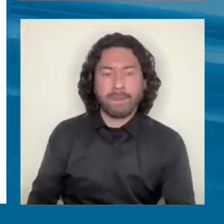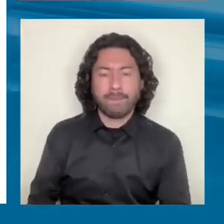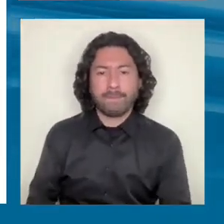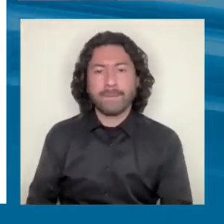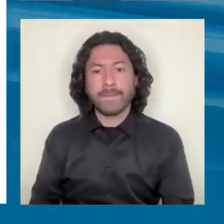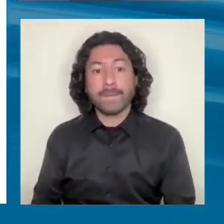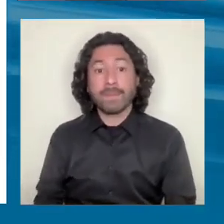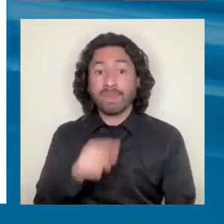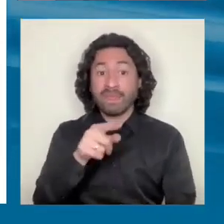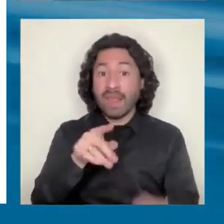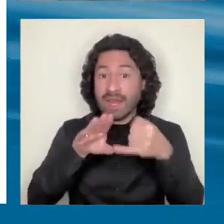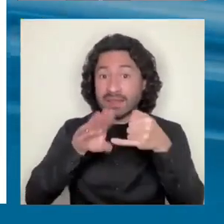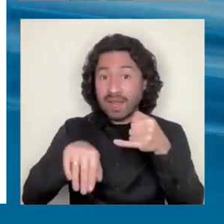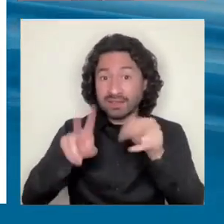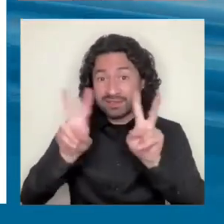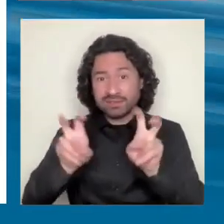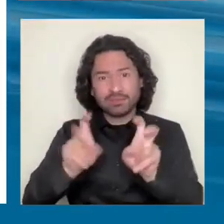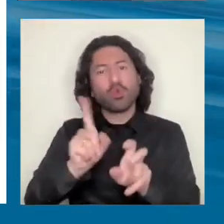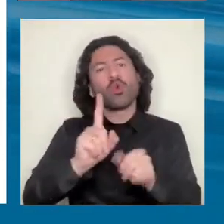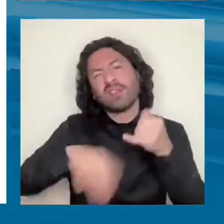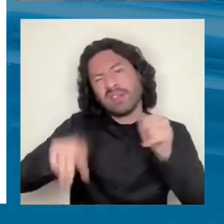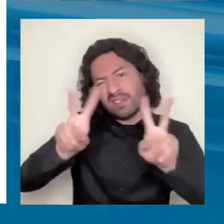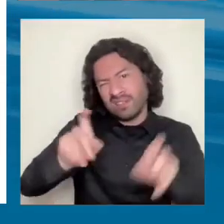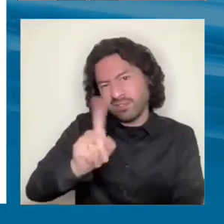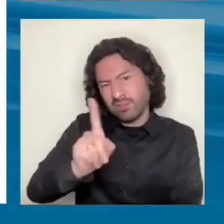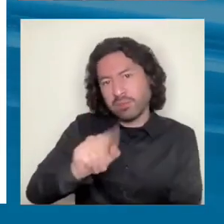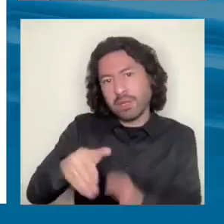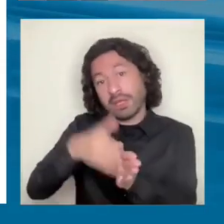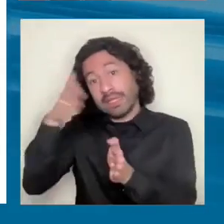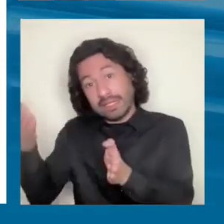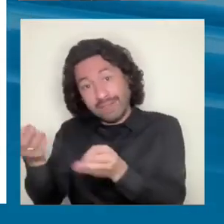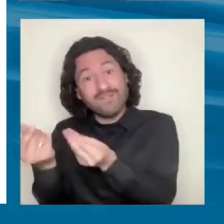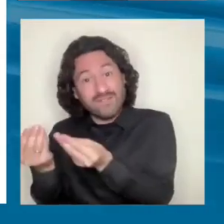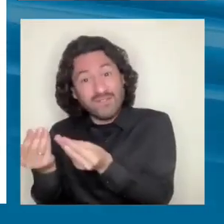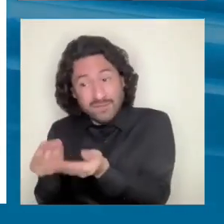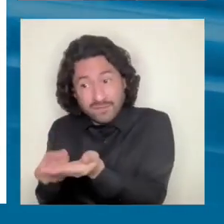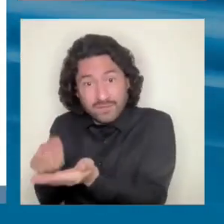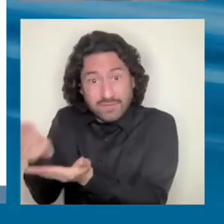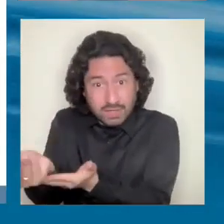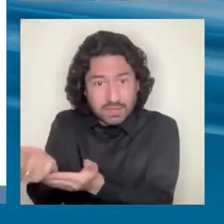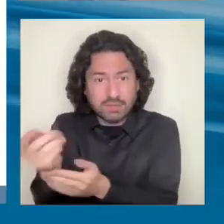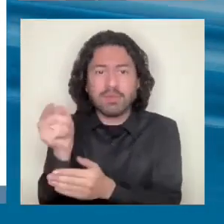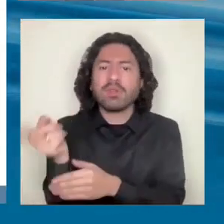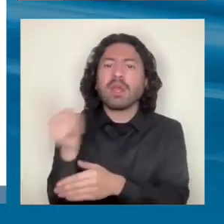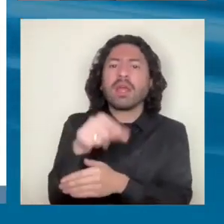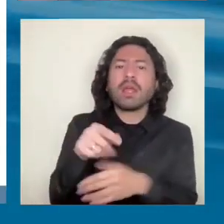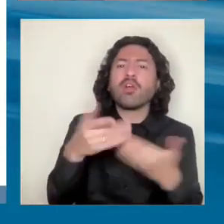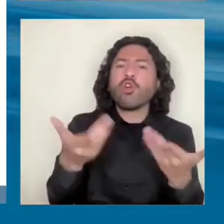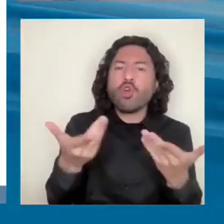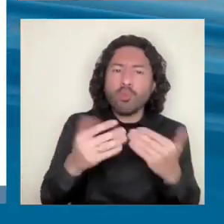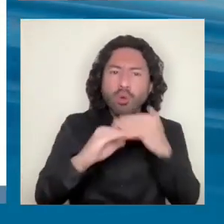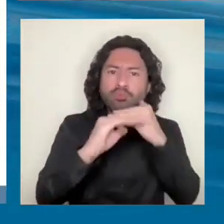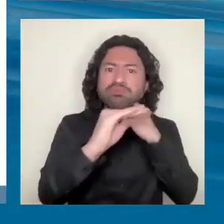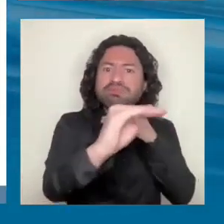Último tema, no último tema, porque viene el de financiamiento, pero aquí está el tema de cómo promover la sostenibilidad.